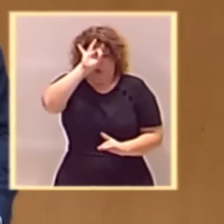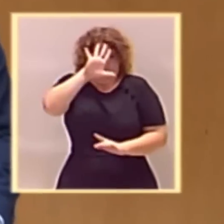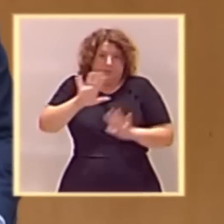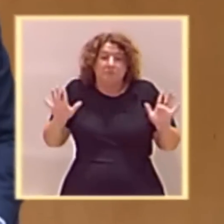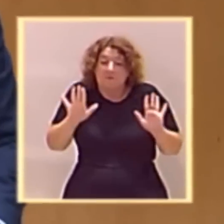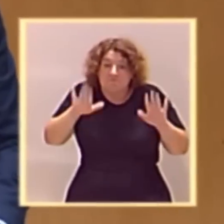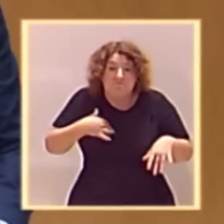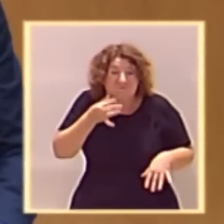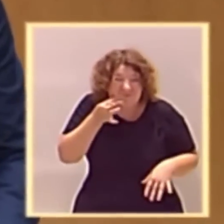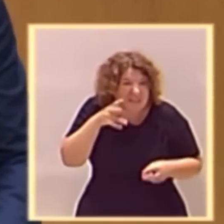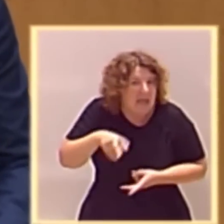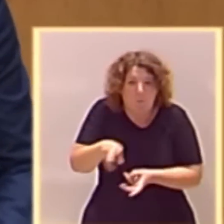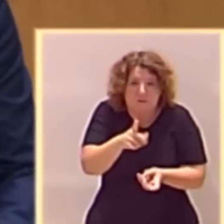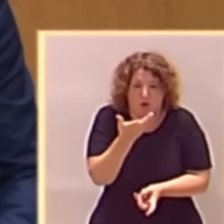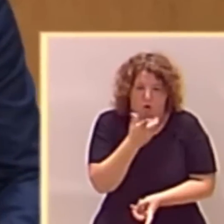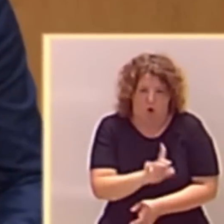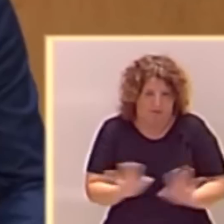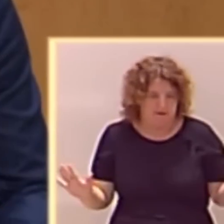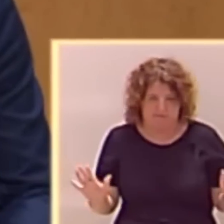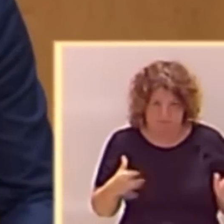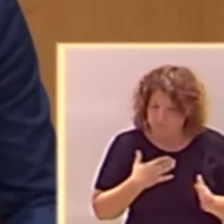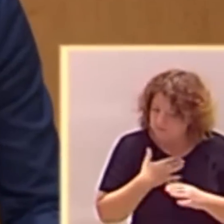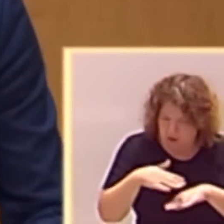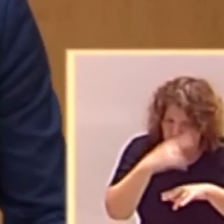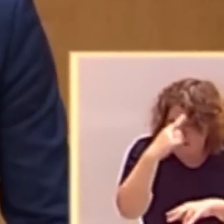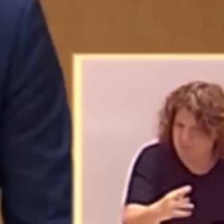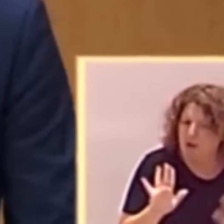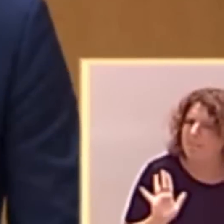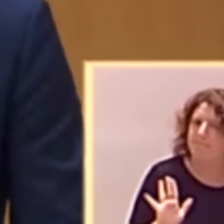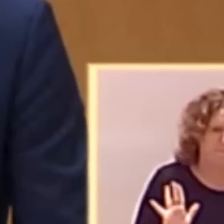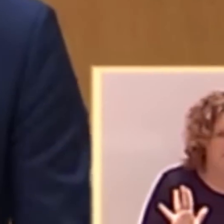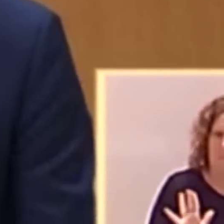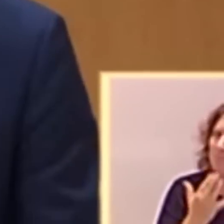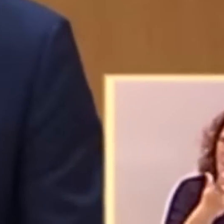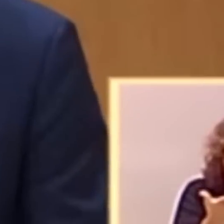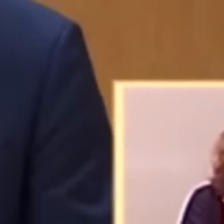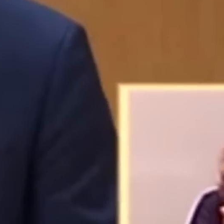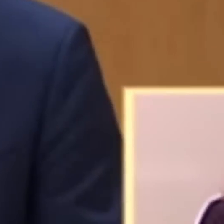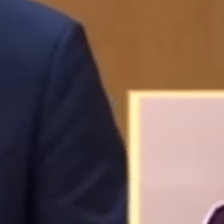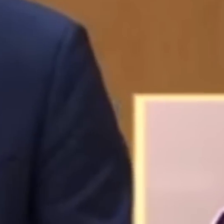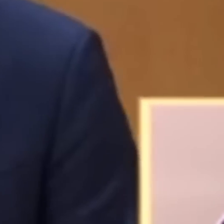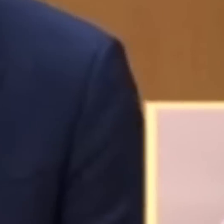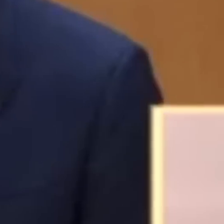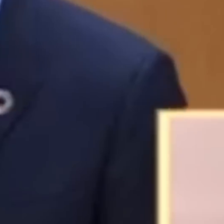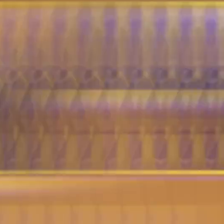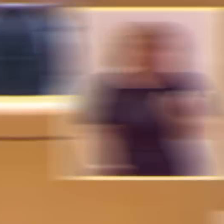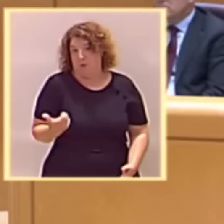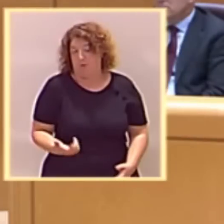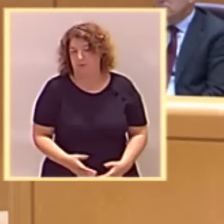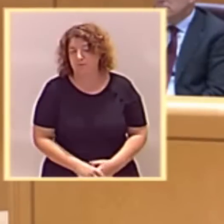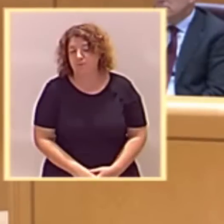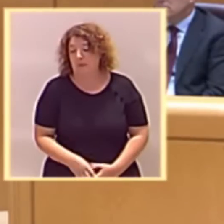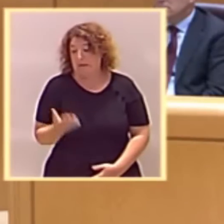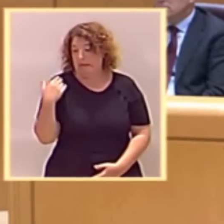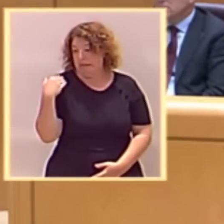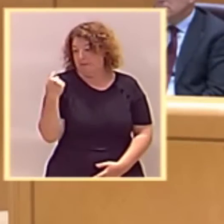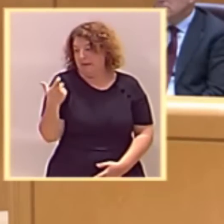Sus conocimientos en materia de impuestos, señor Feijó, si me lo permite, y con todos los respetos, es justito. Justito. Hace